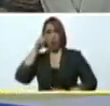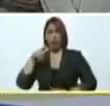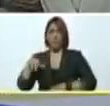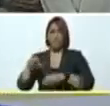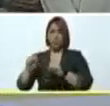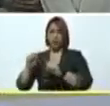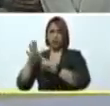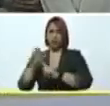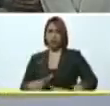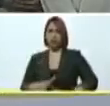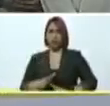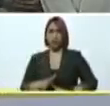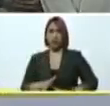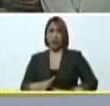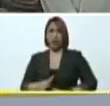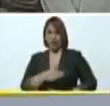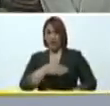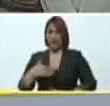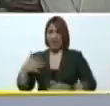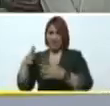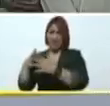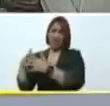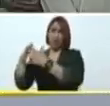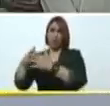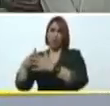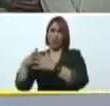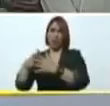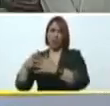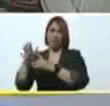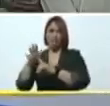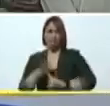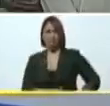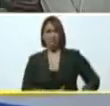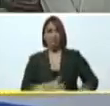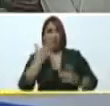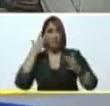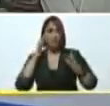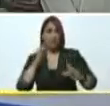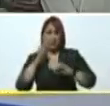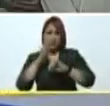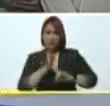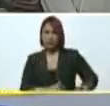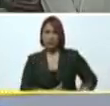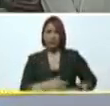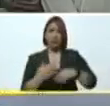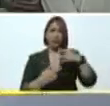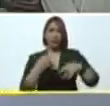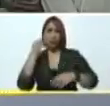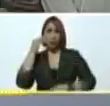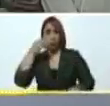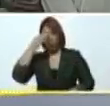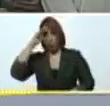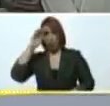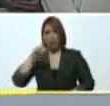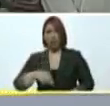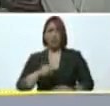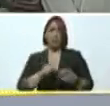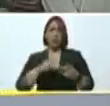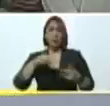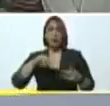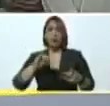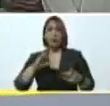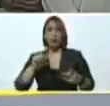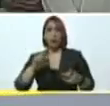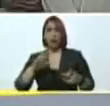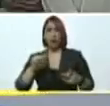por eso tratan de aplastarlas como intentan aplastar a la revolución cubana a la revolución nicaragüense a la